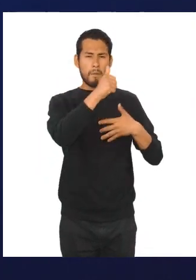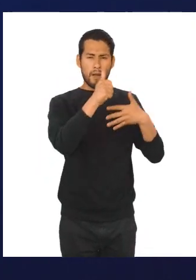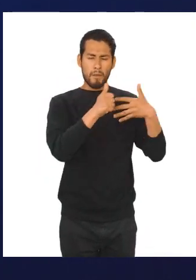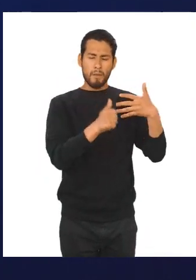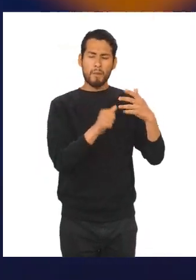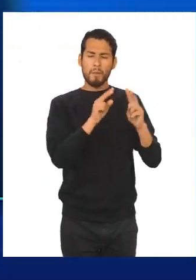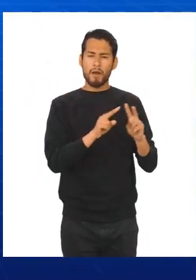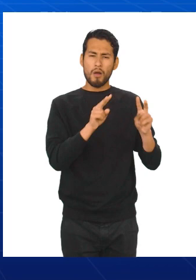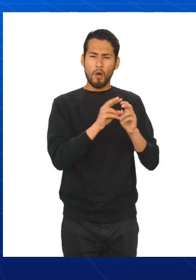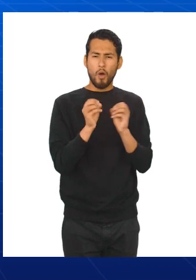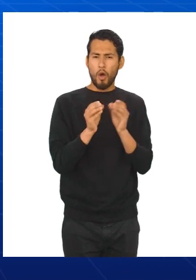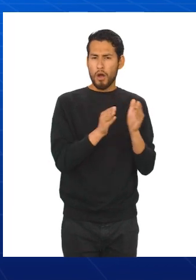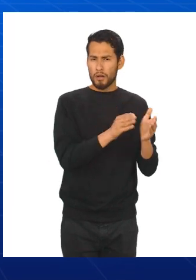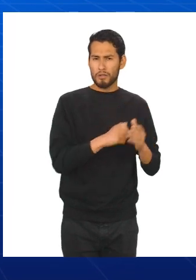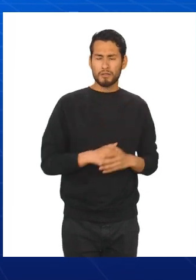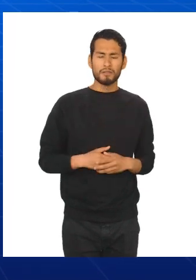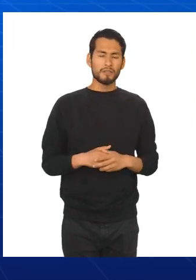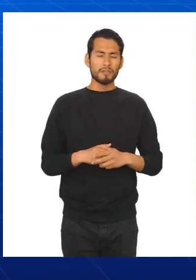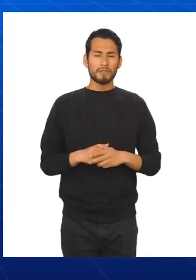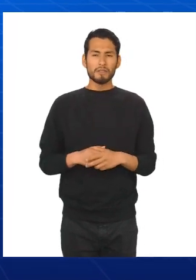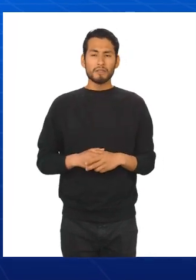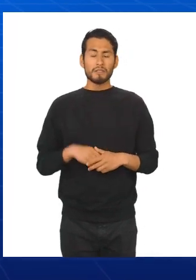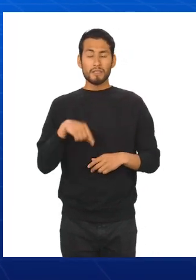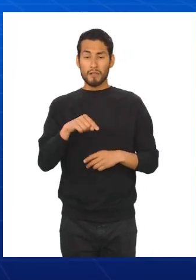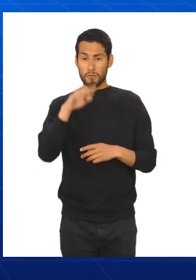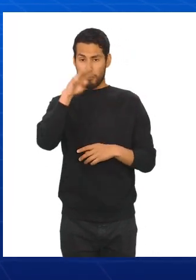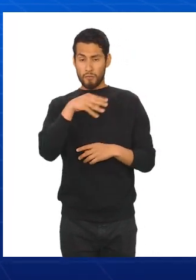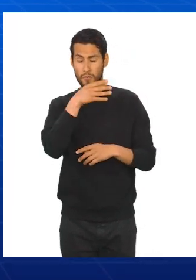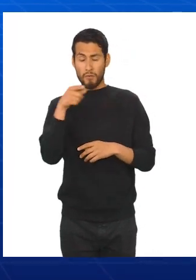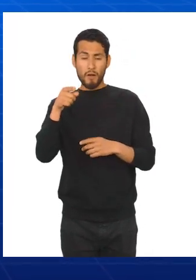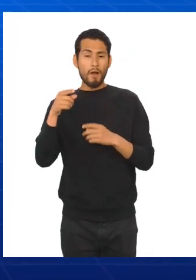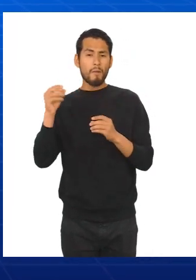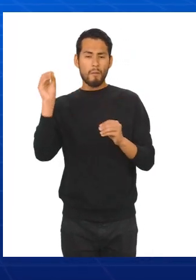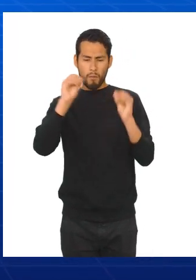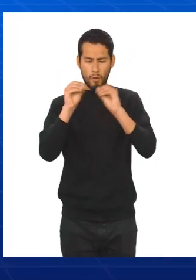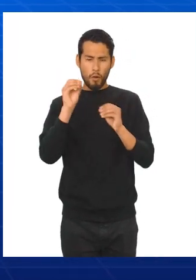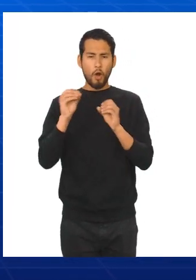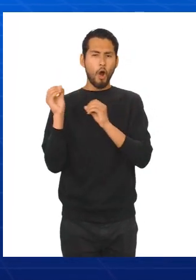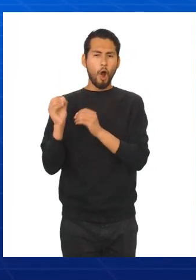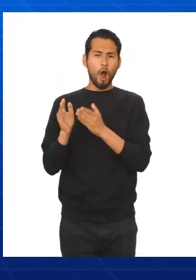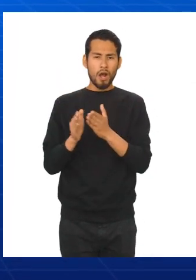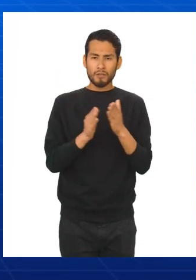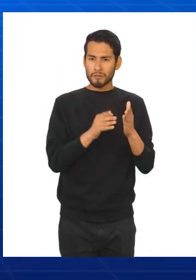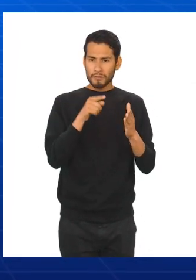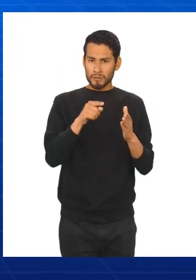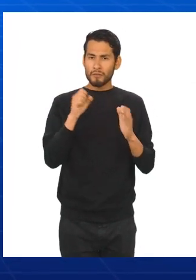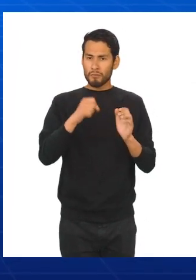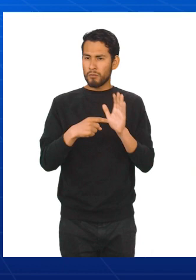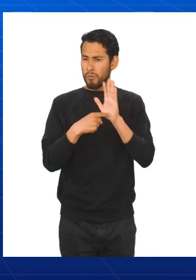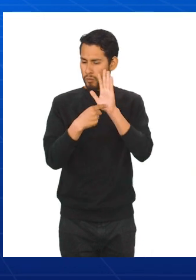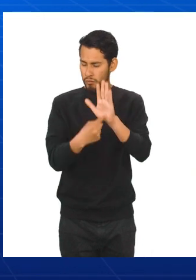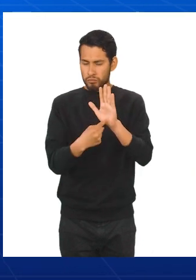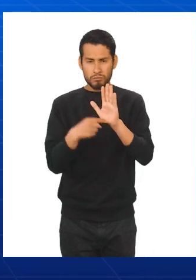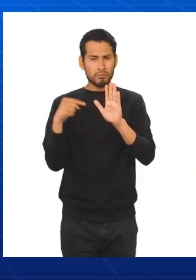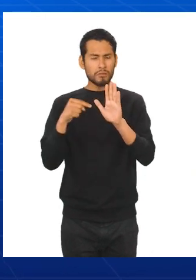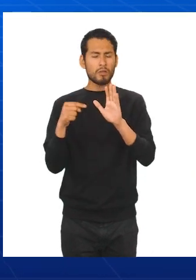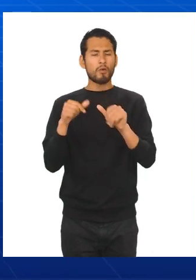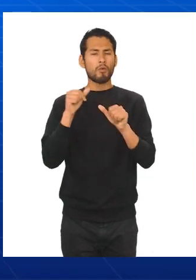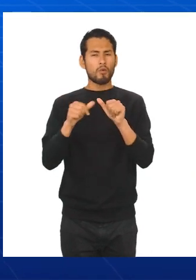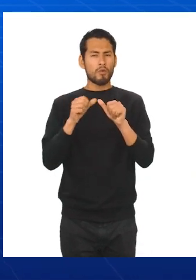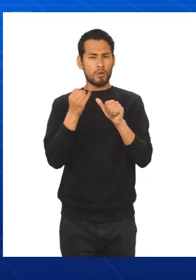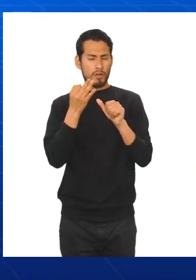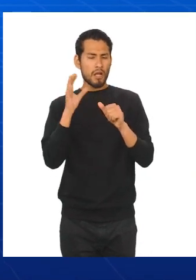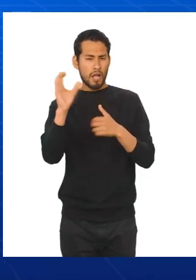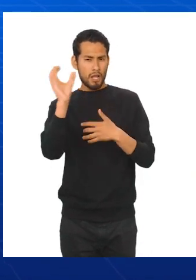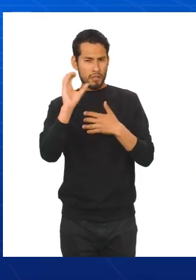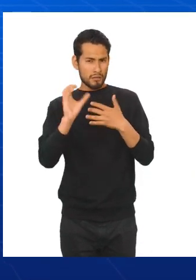ordinales. La tabla de frecuencias es una herramienta que permite ordenar los datos de manera que se presentan numéricamente